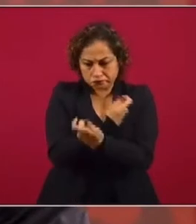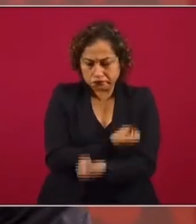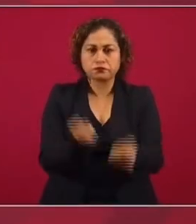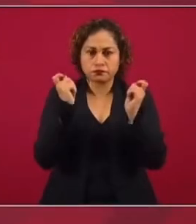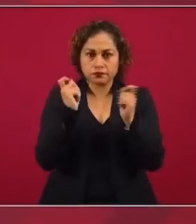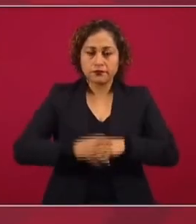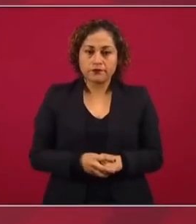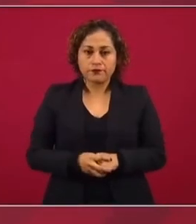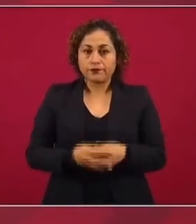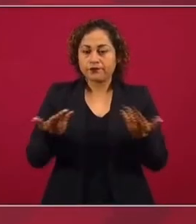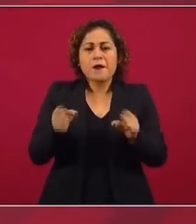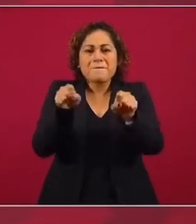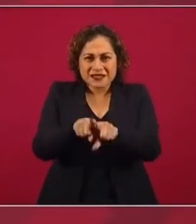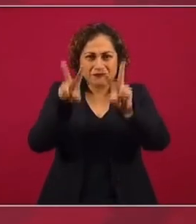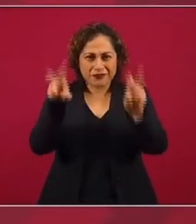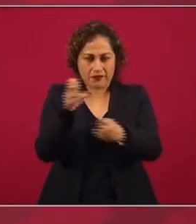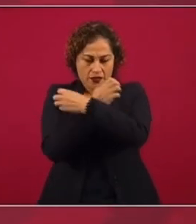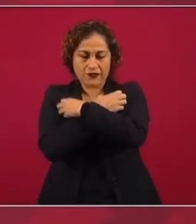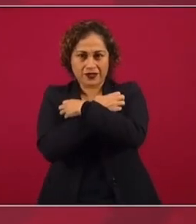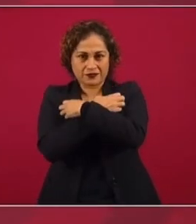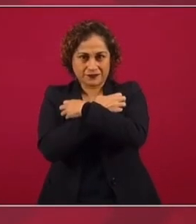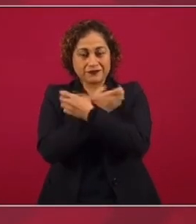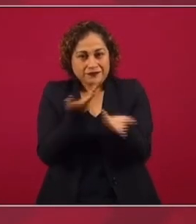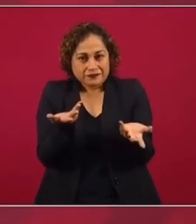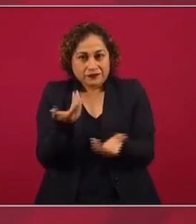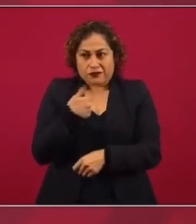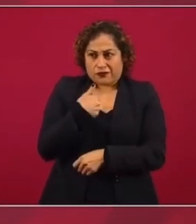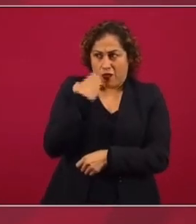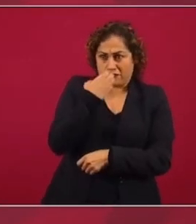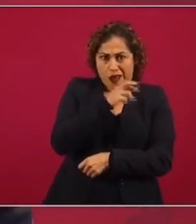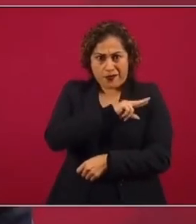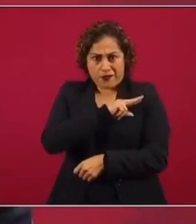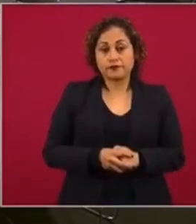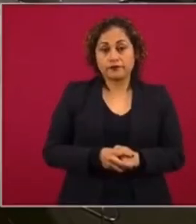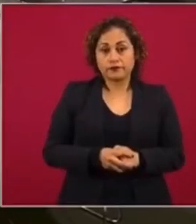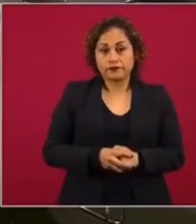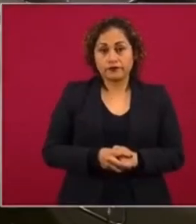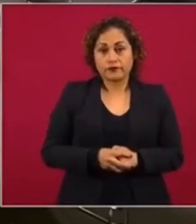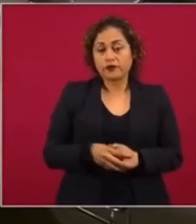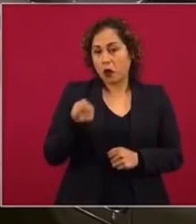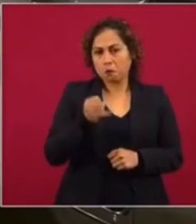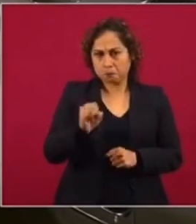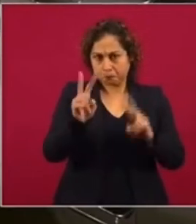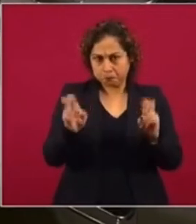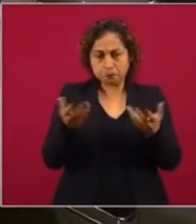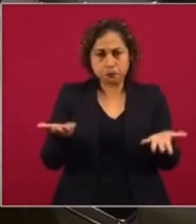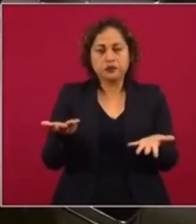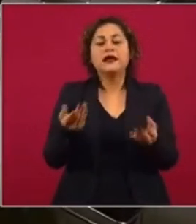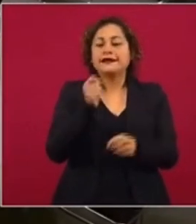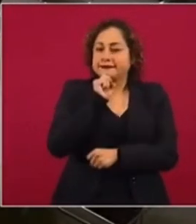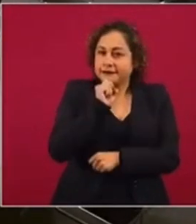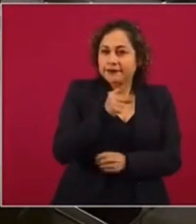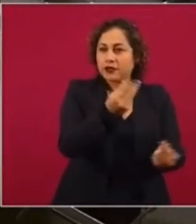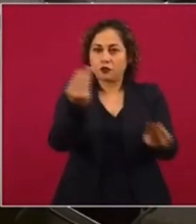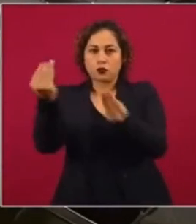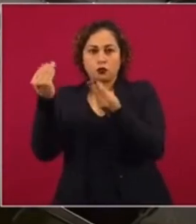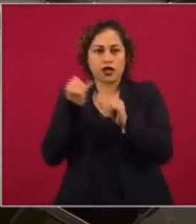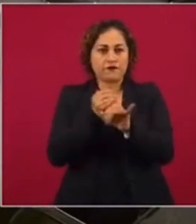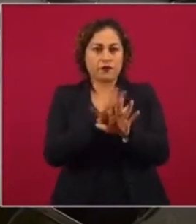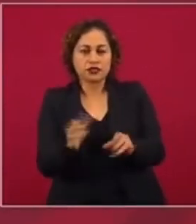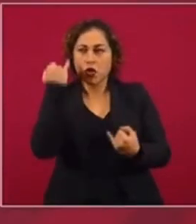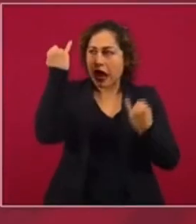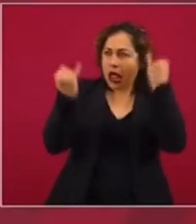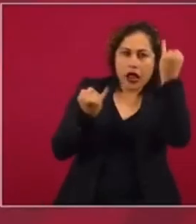a la vacuna. Es como la educación. No me opongo a la educación privada. También hay mucha especulación o conjeturas,